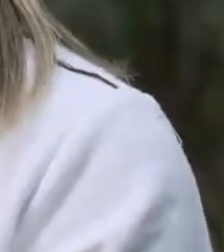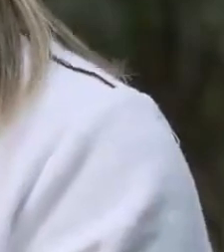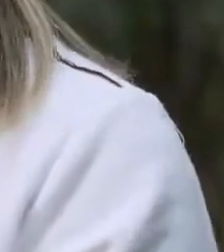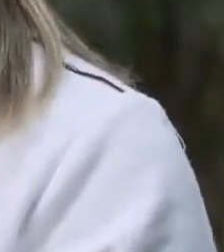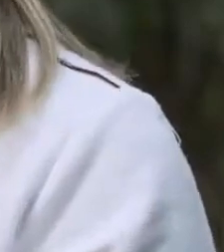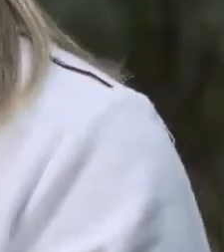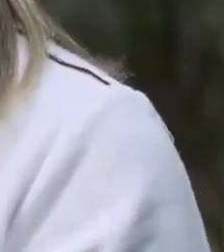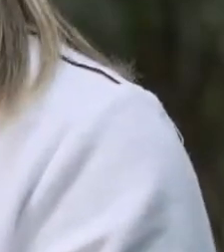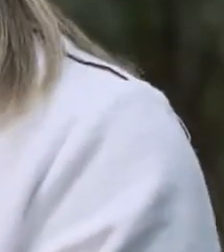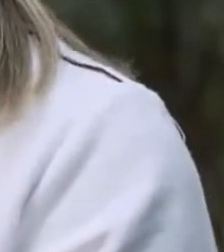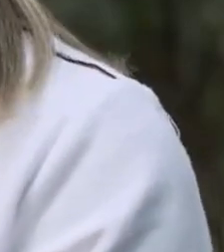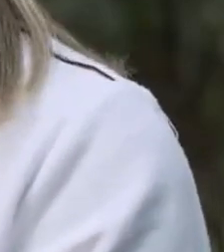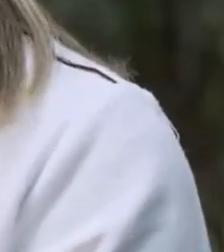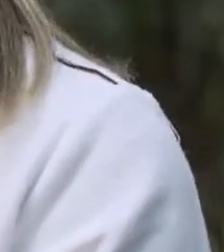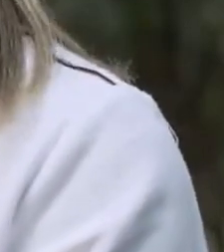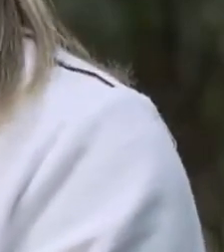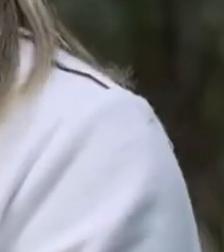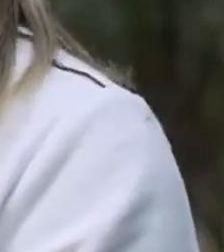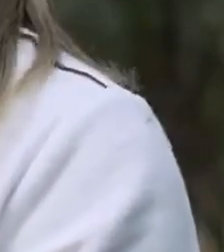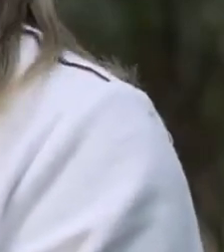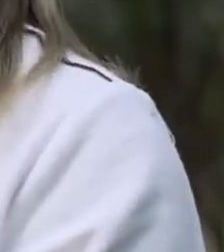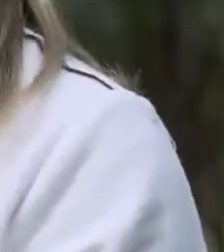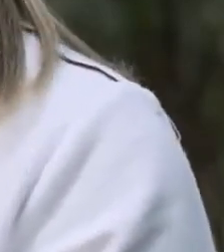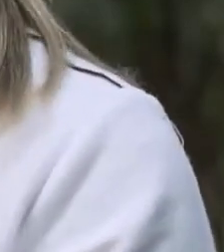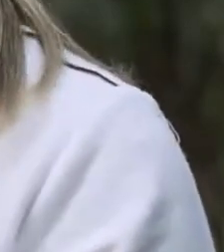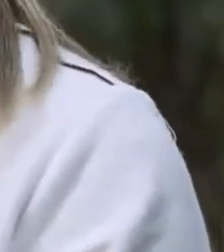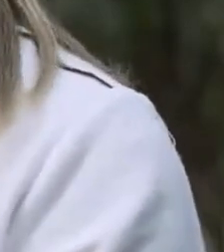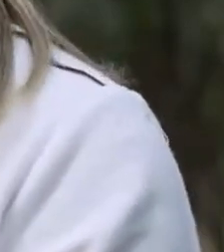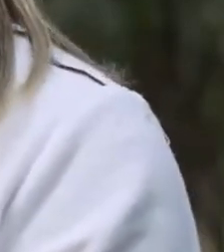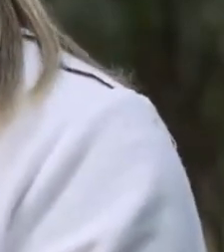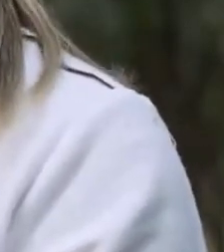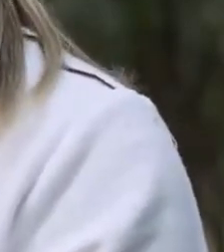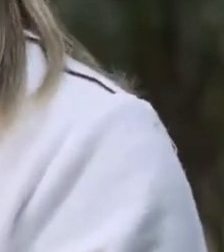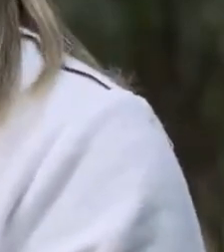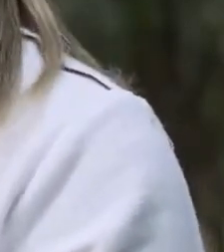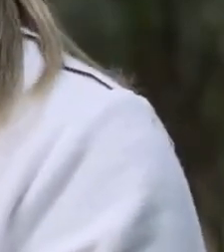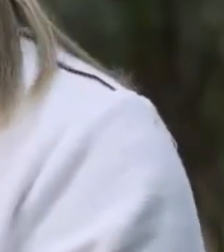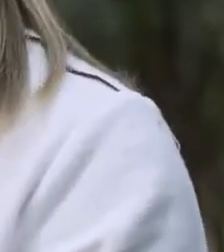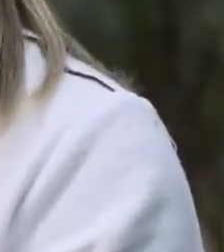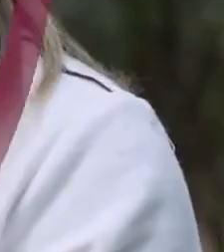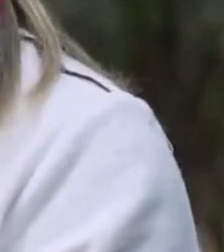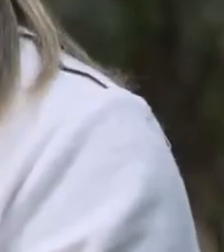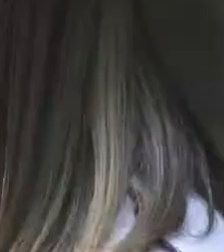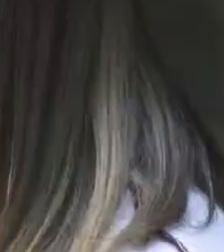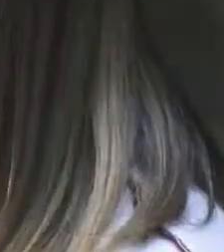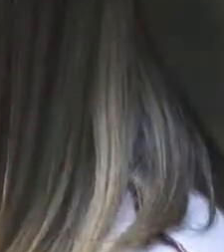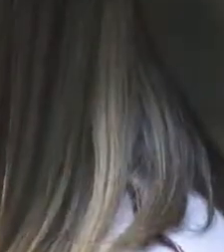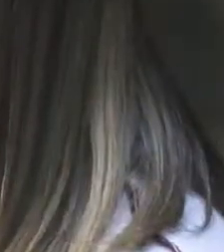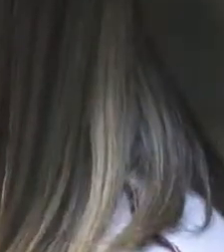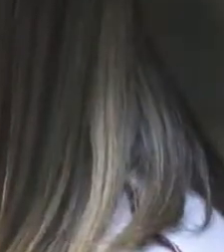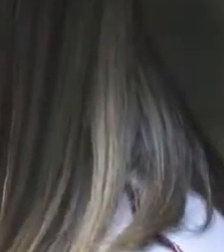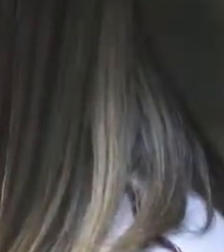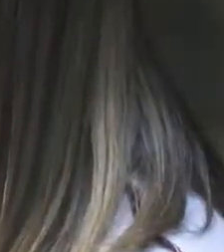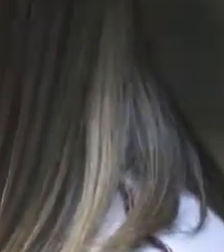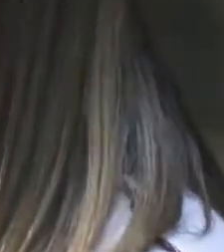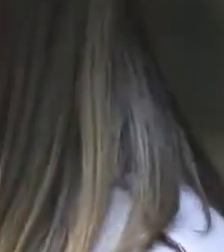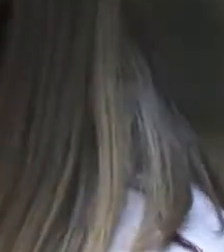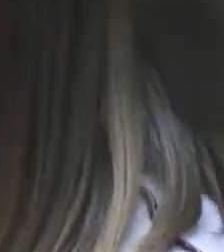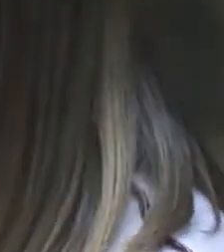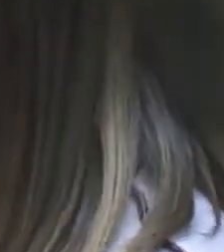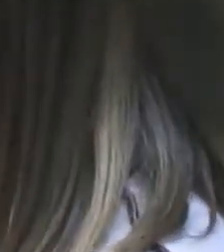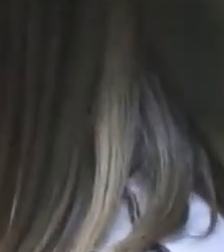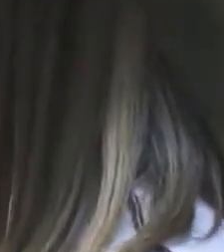representar a México y al Instituto Politécnico Nacional en eventos internacionales ha sido siempre un honor. Uno de los